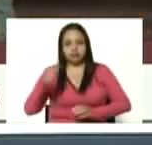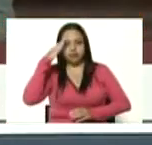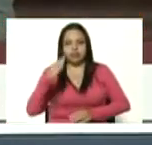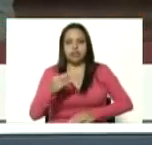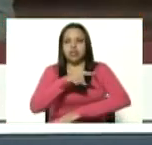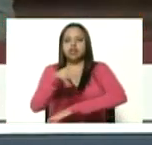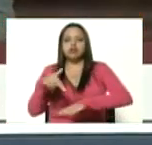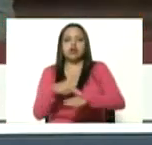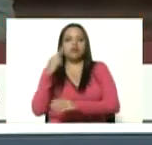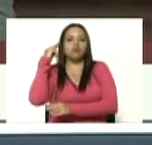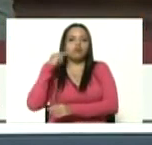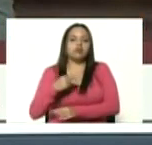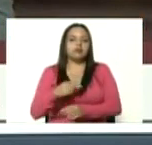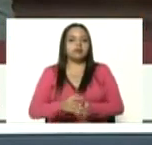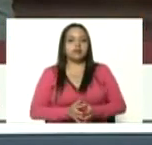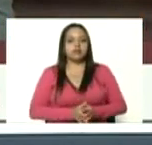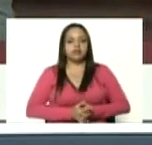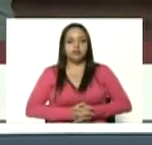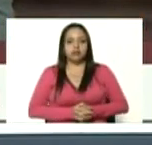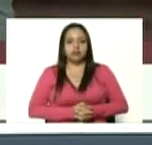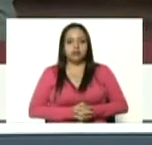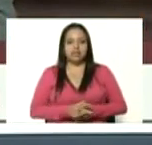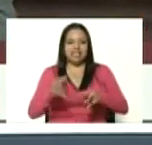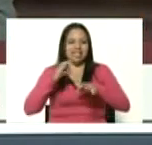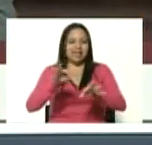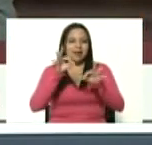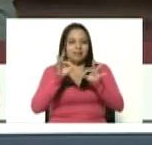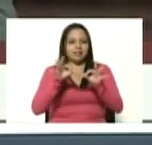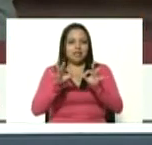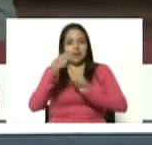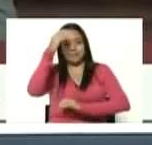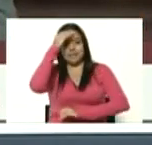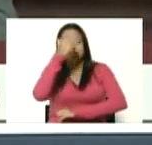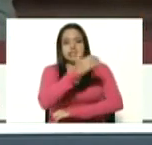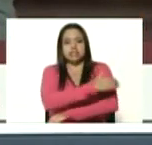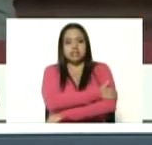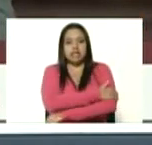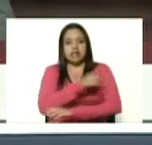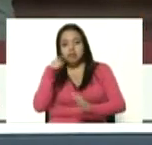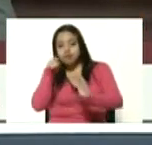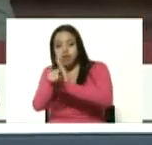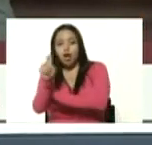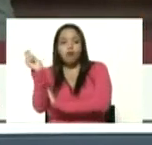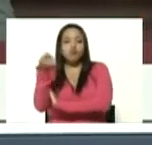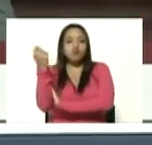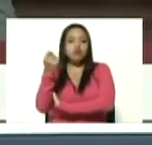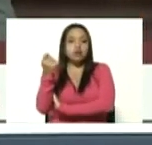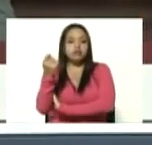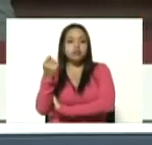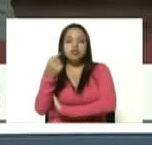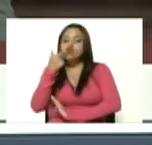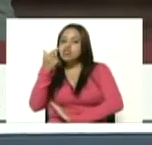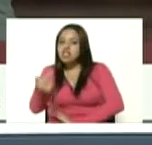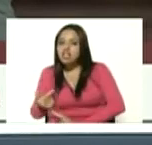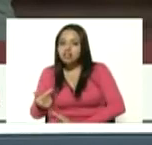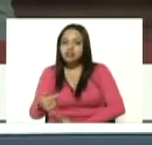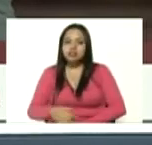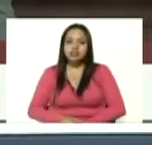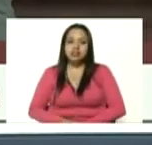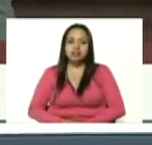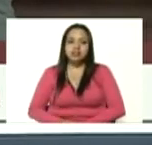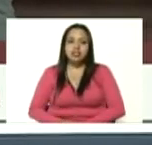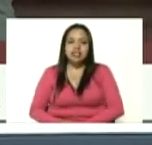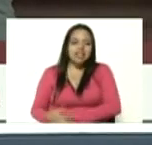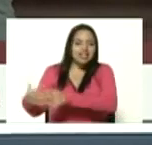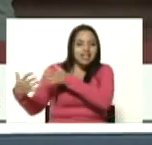bolivariana en especial la milicia nacional bolivariana en el Apure la orden es guerra de todo el